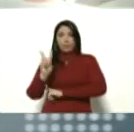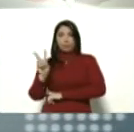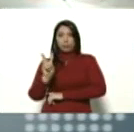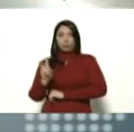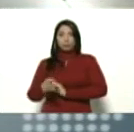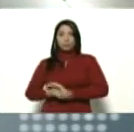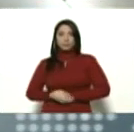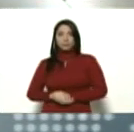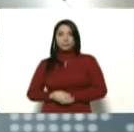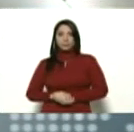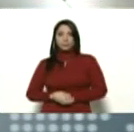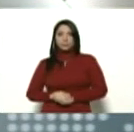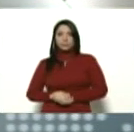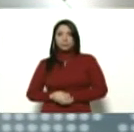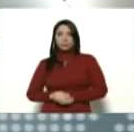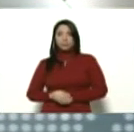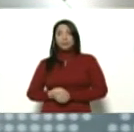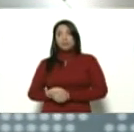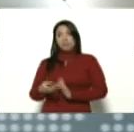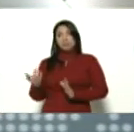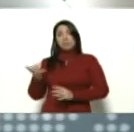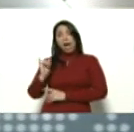allá en Colombia